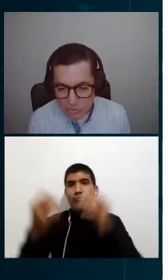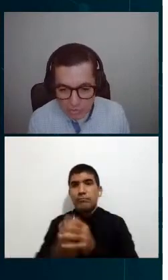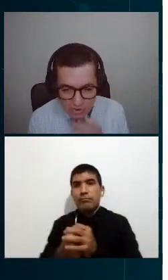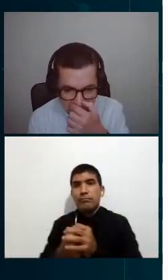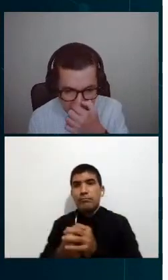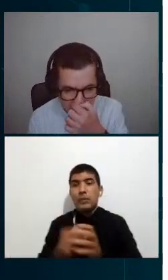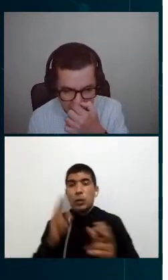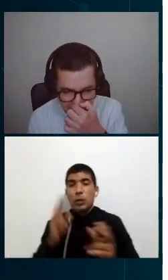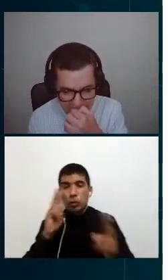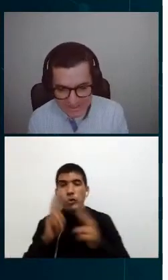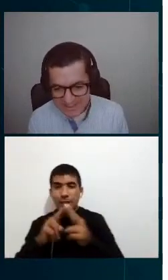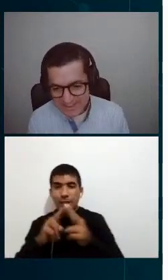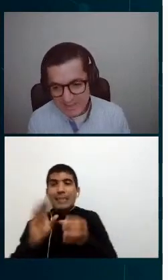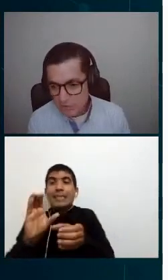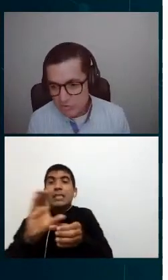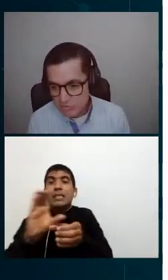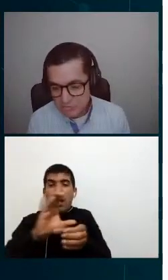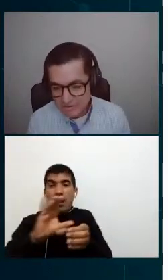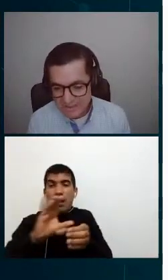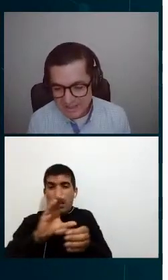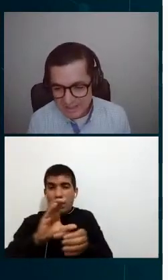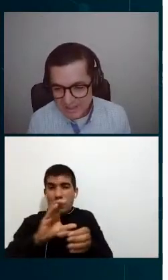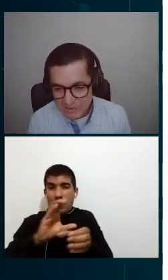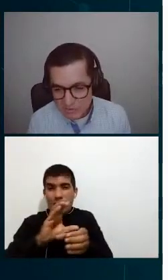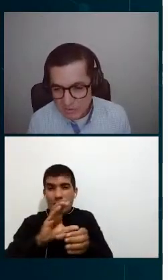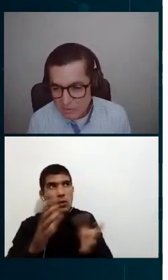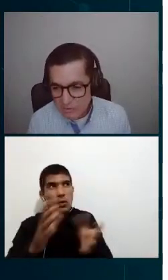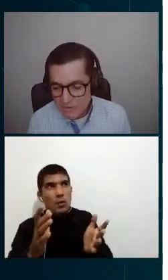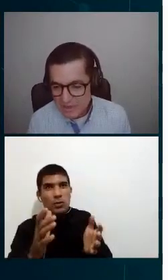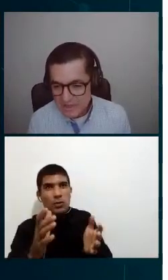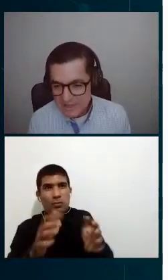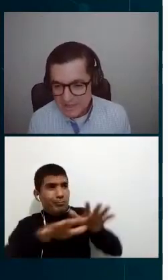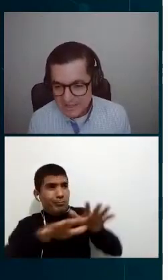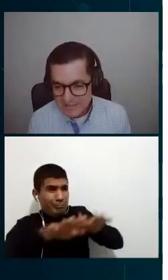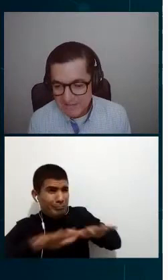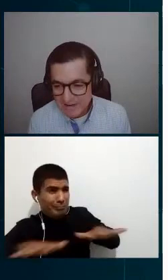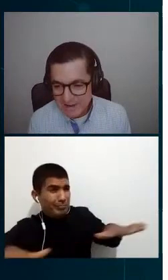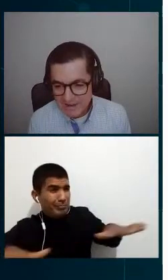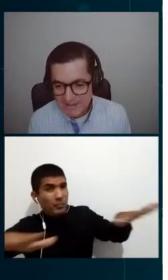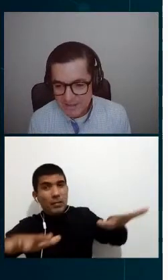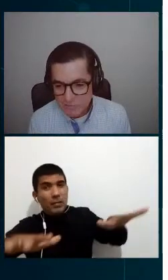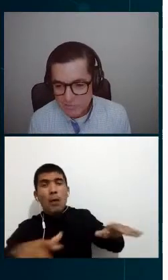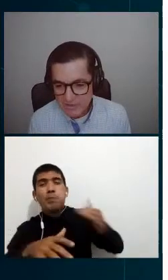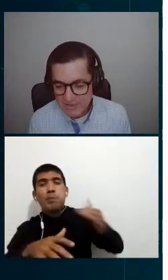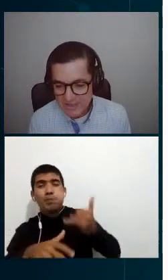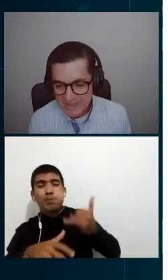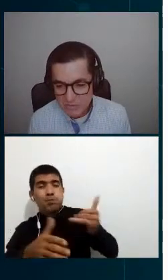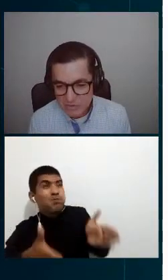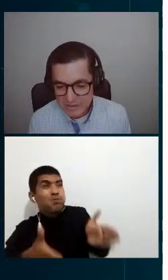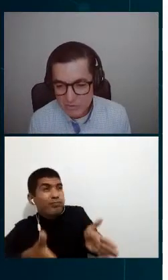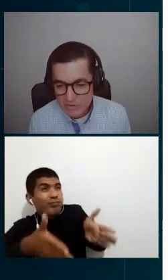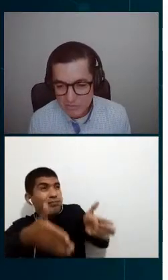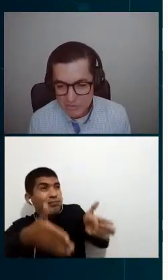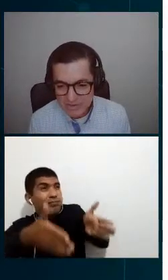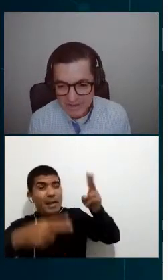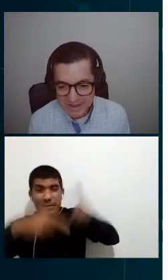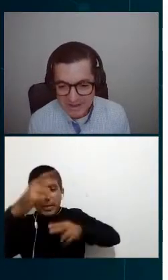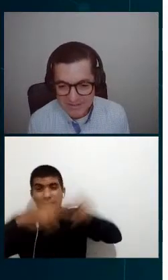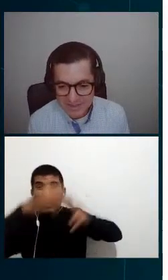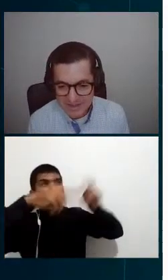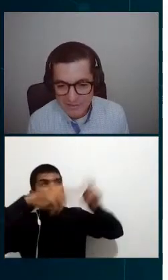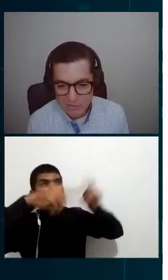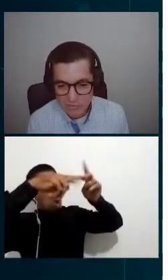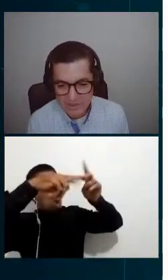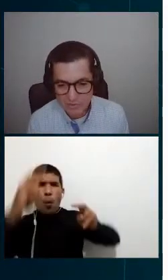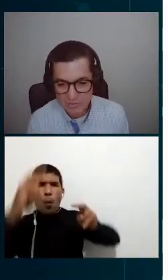mucho concreto y que nos hizo trabajar digamos en esos retos de poder